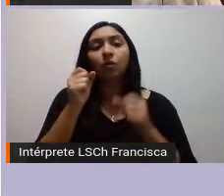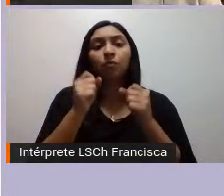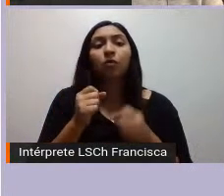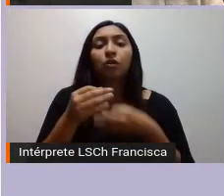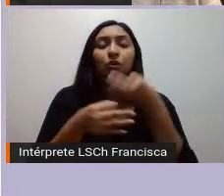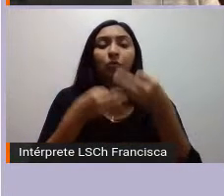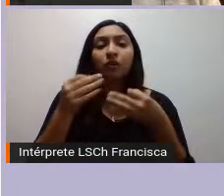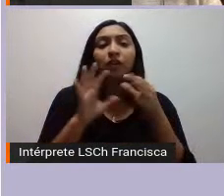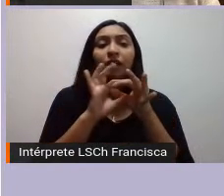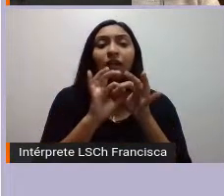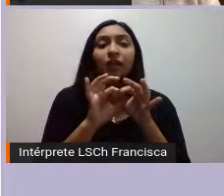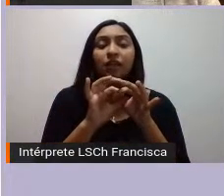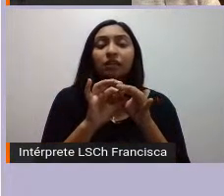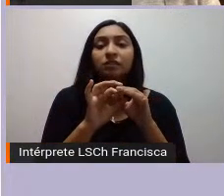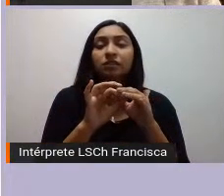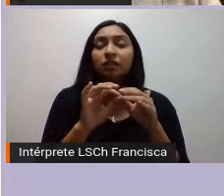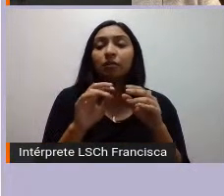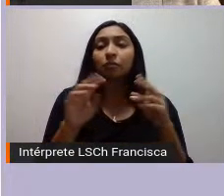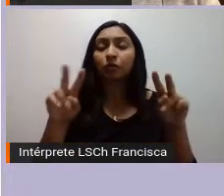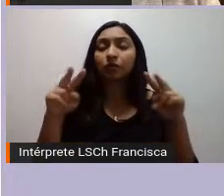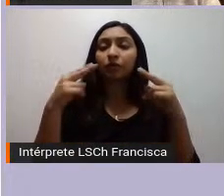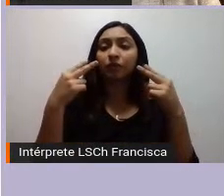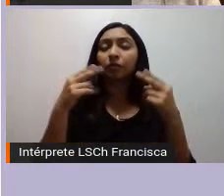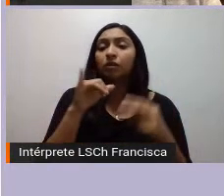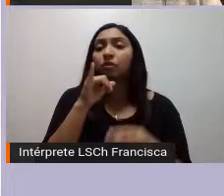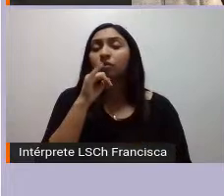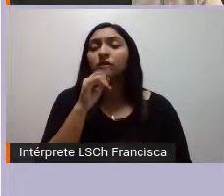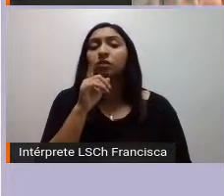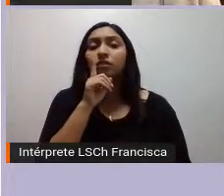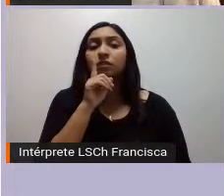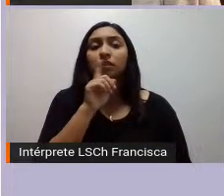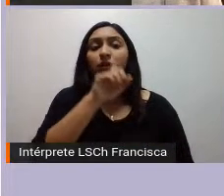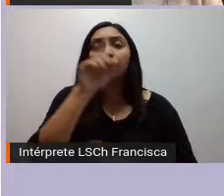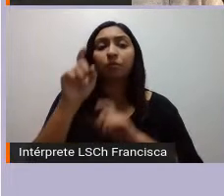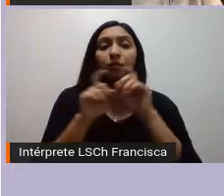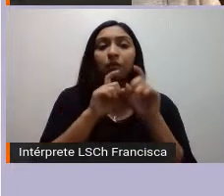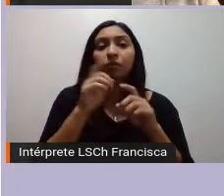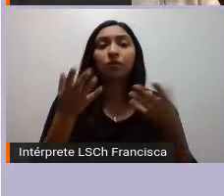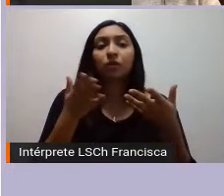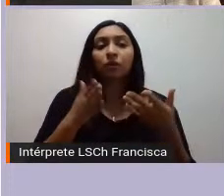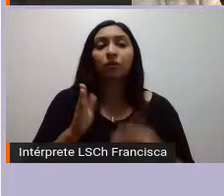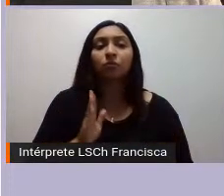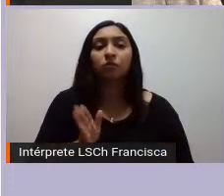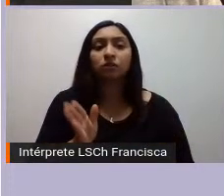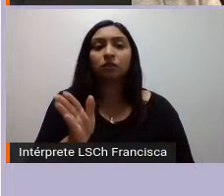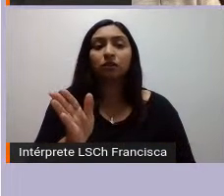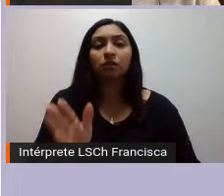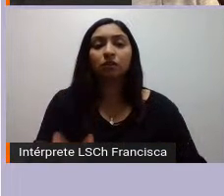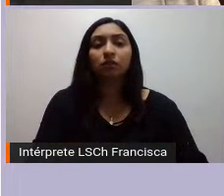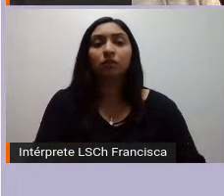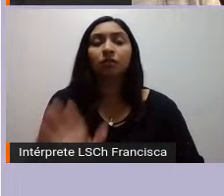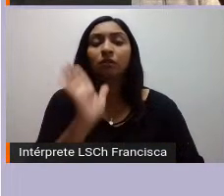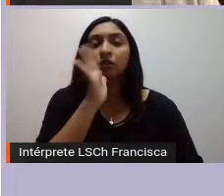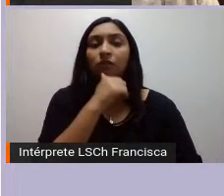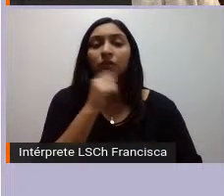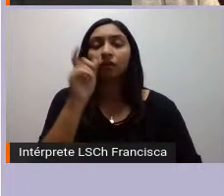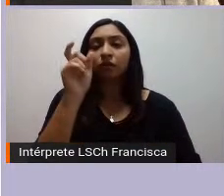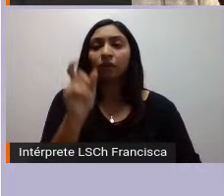escucharme no sé muy bien si tienen preguntas y cómo seguimos porque no hay un moderador